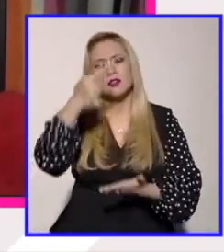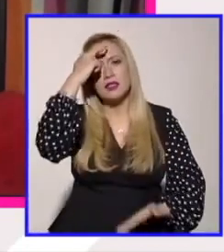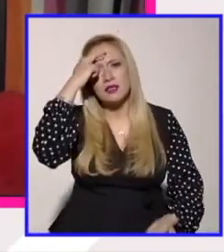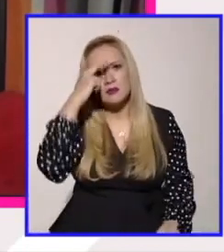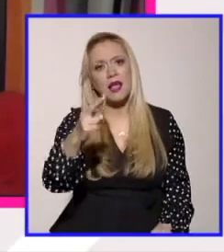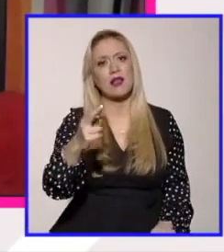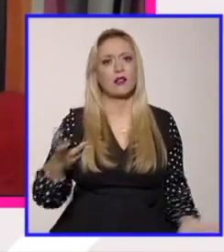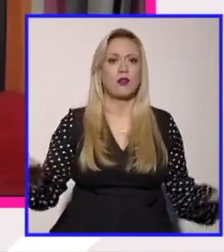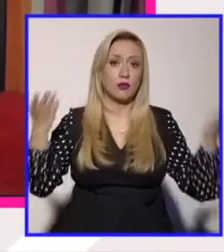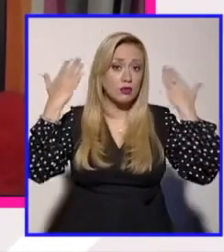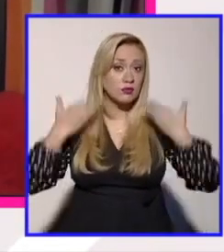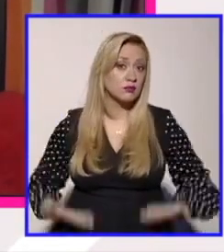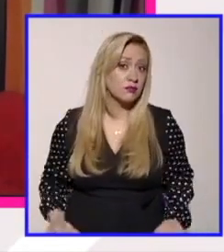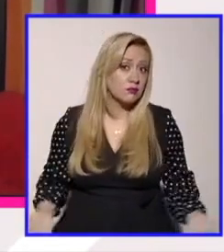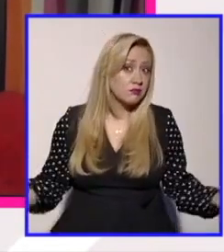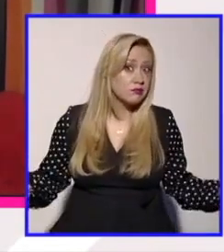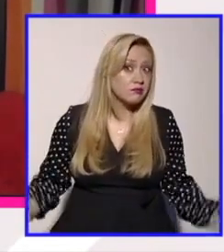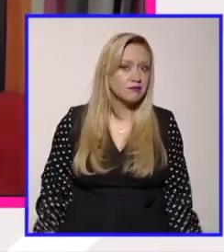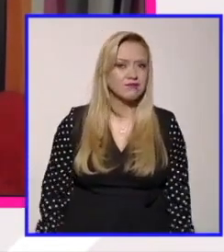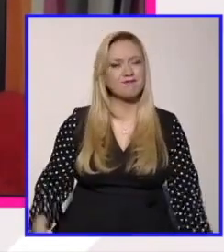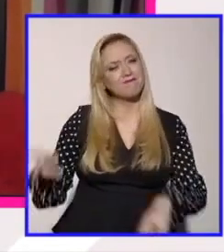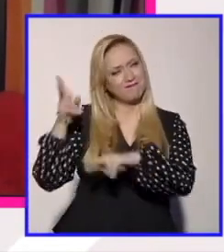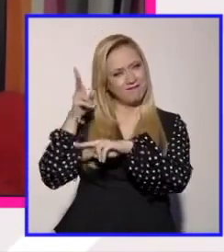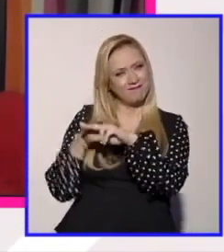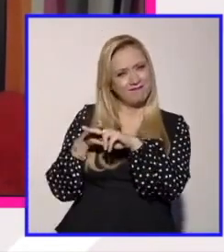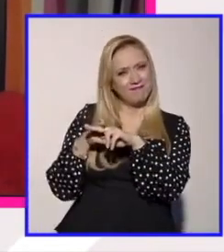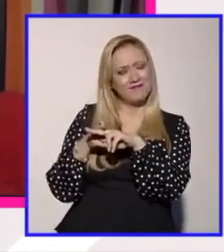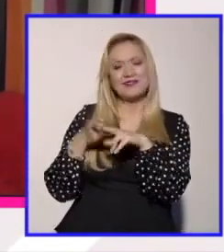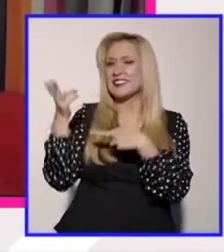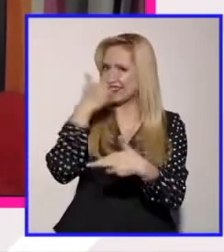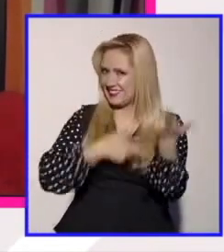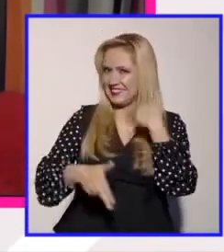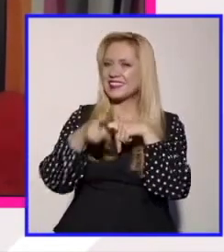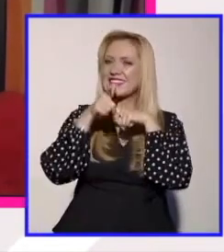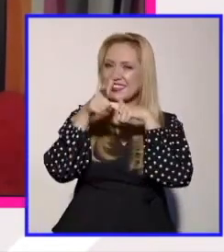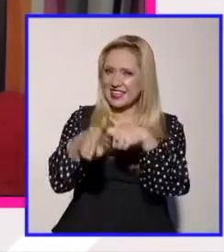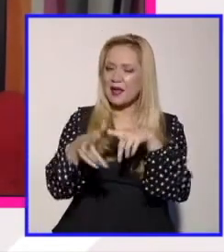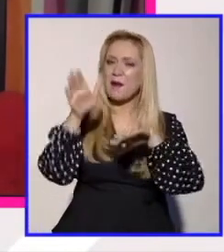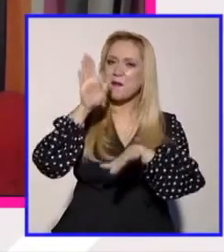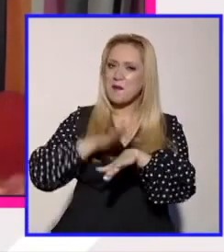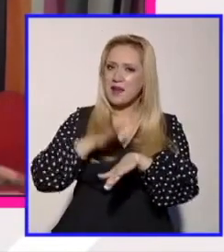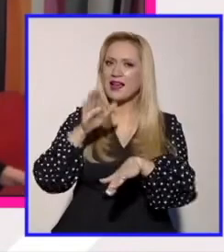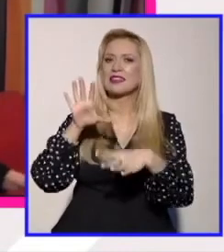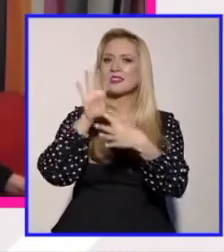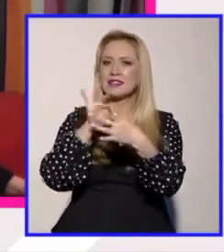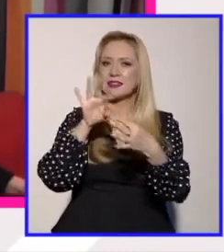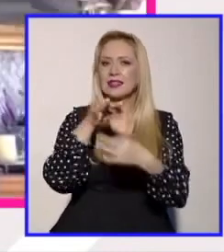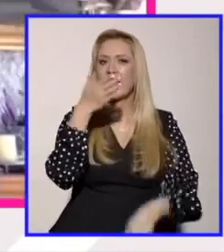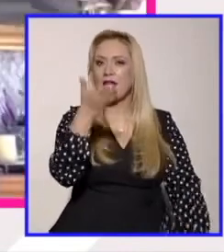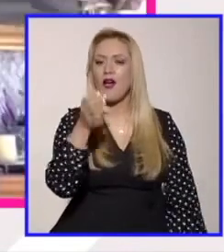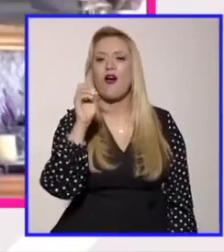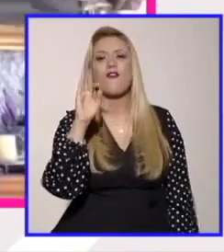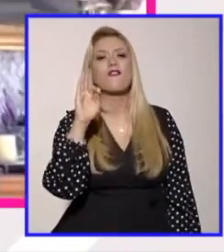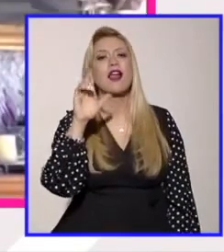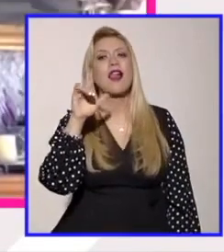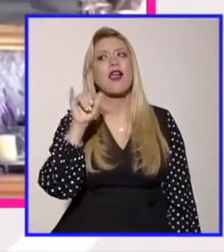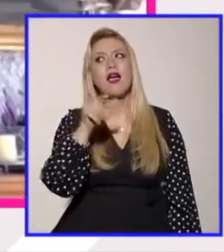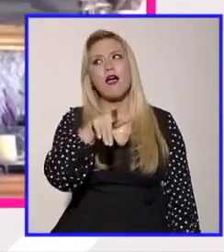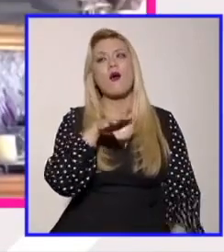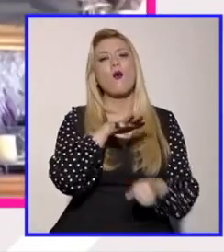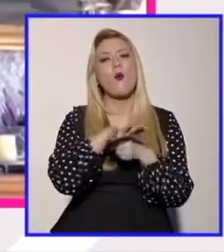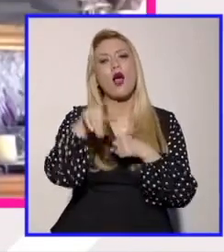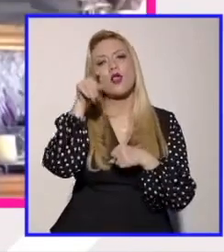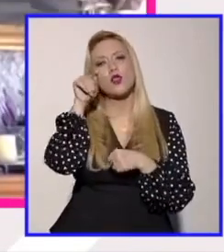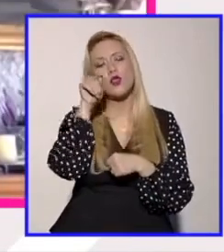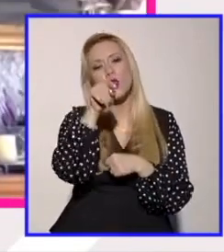respetada tenemos que hacer un corte y ahorita regresamos para seguir con esto y voy a regresar contigo Ophelia para ver cuál es tu